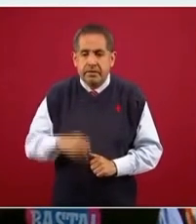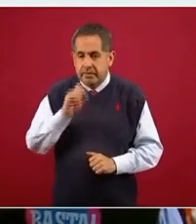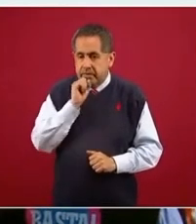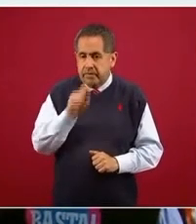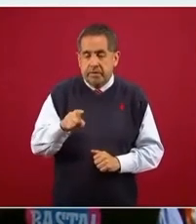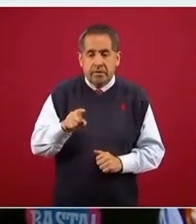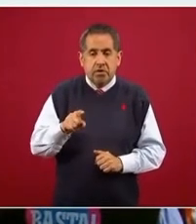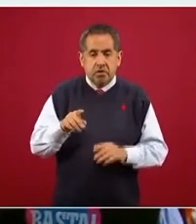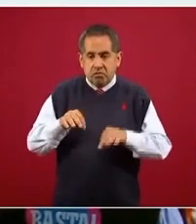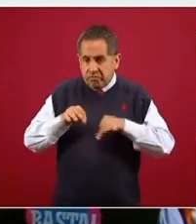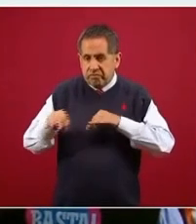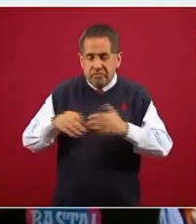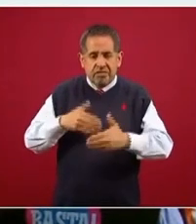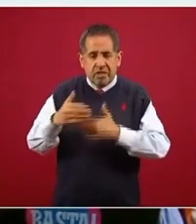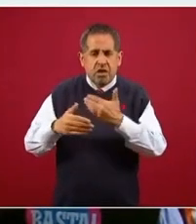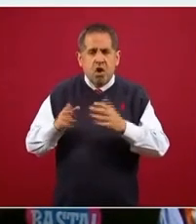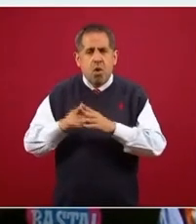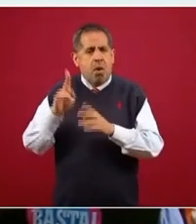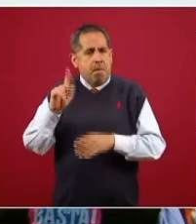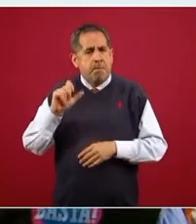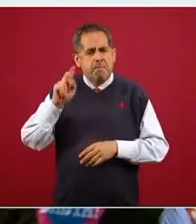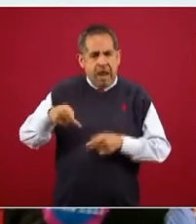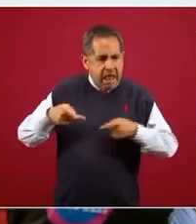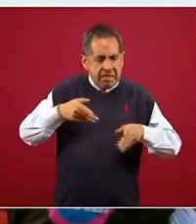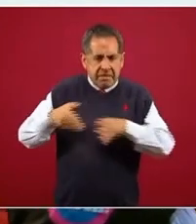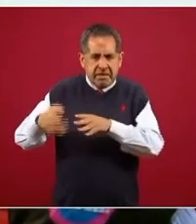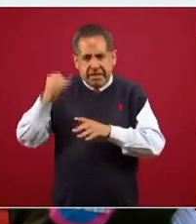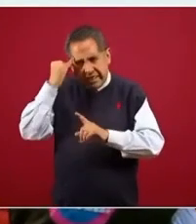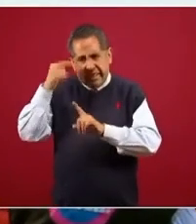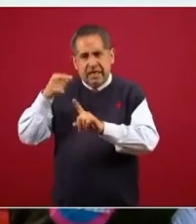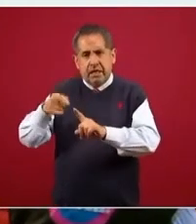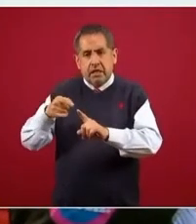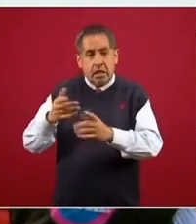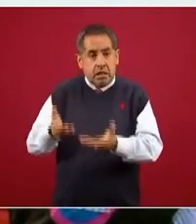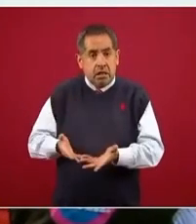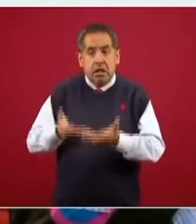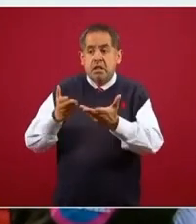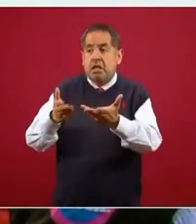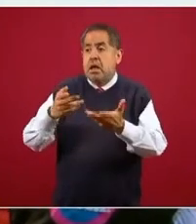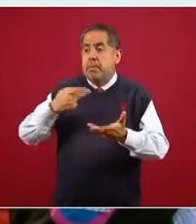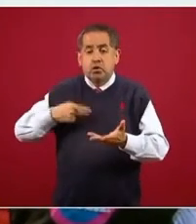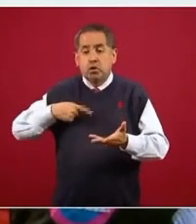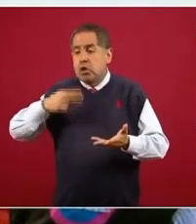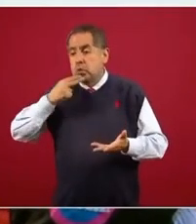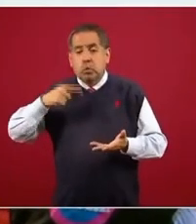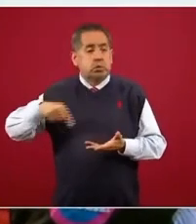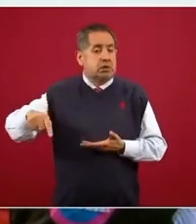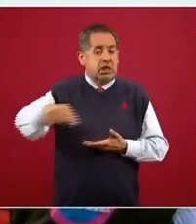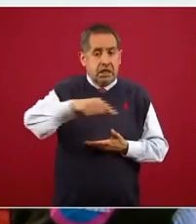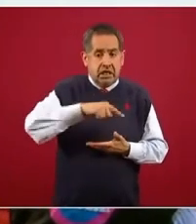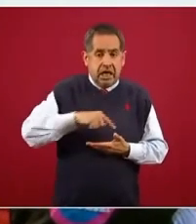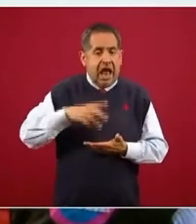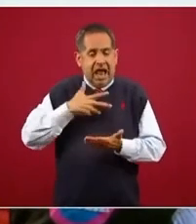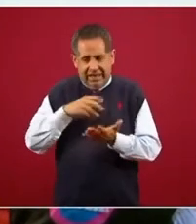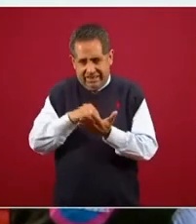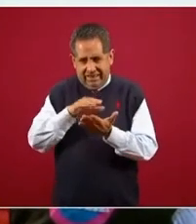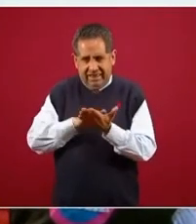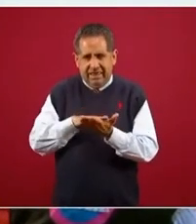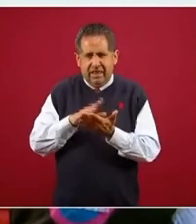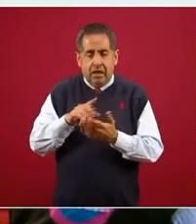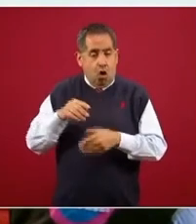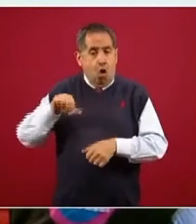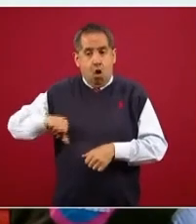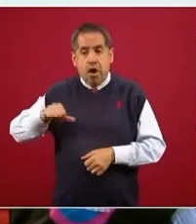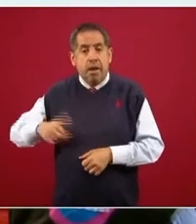También estamos trabajando en una estrategia que se le presentó a los usuarios, tenemos todos los datos, por eso ya el presidente